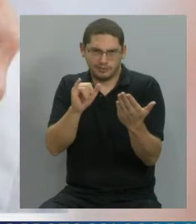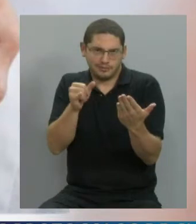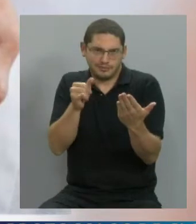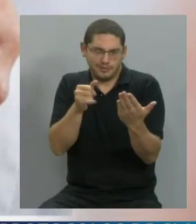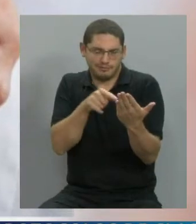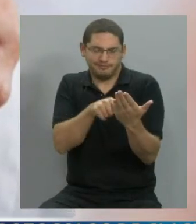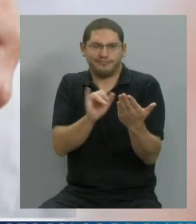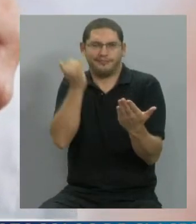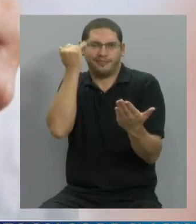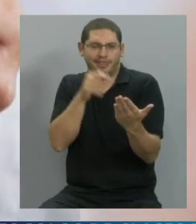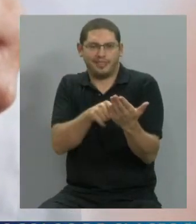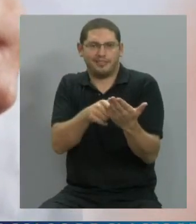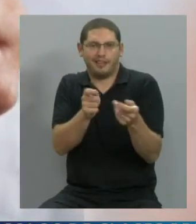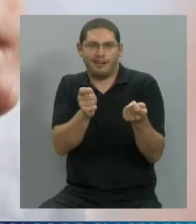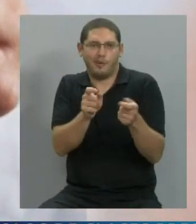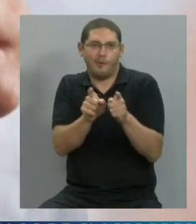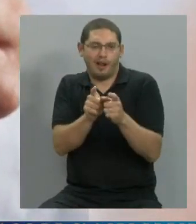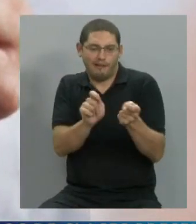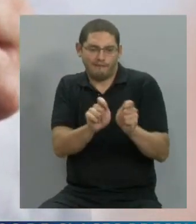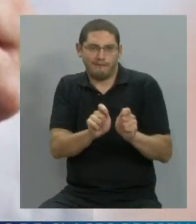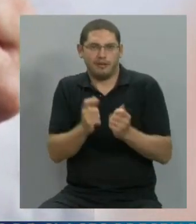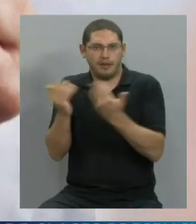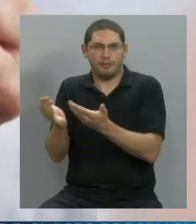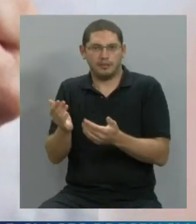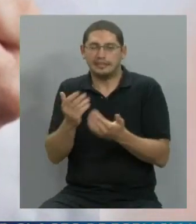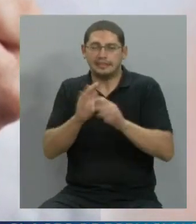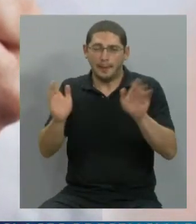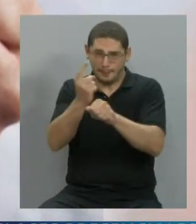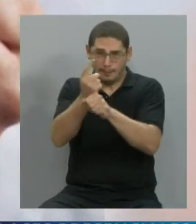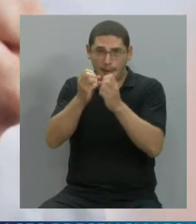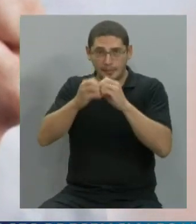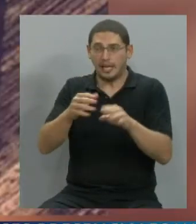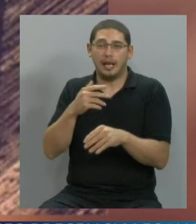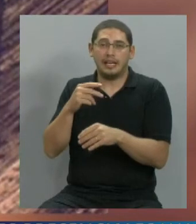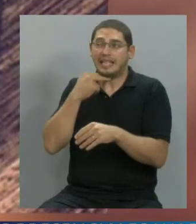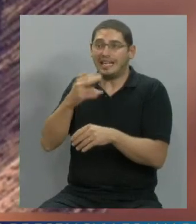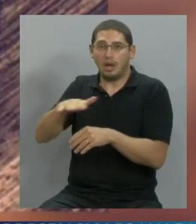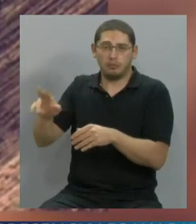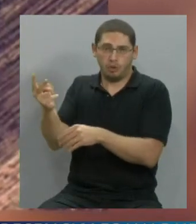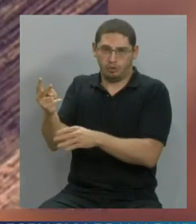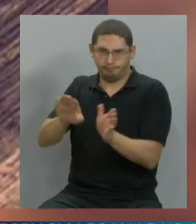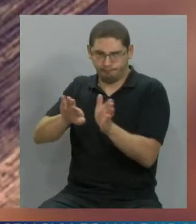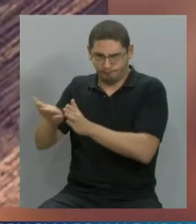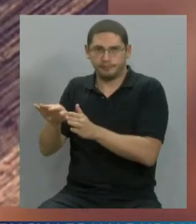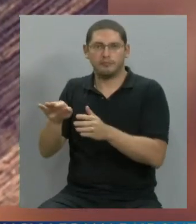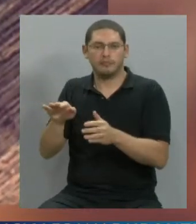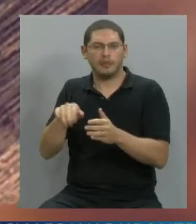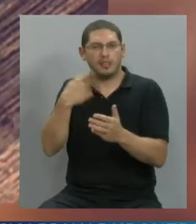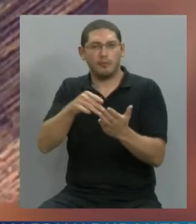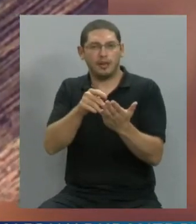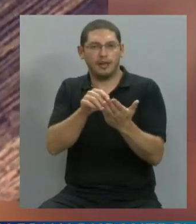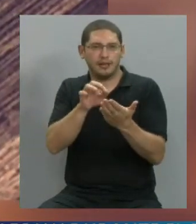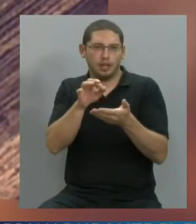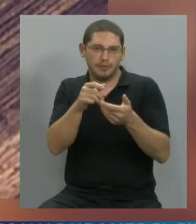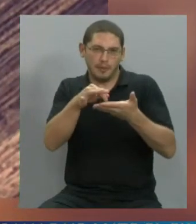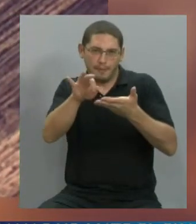pelo. Bueno, ya partimos de la base que nos mataron a nuestros hijos. Después tenemos que soportar este tipo de pericias que realmente,